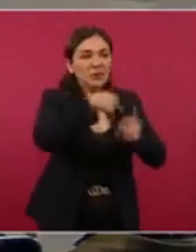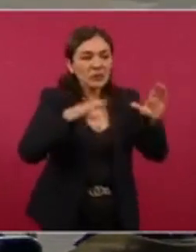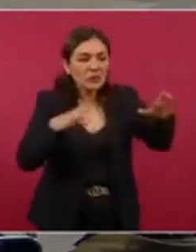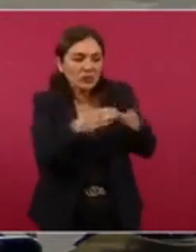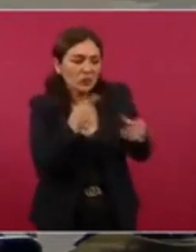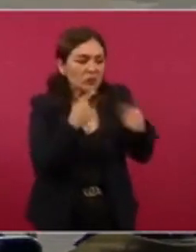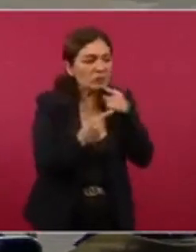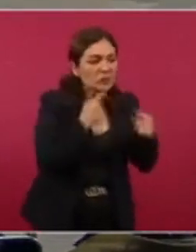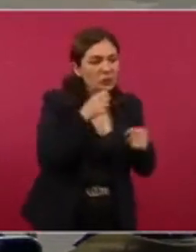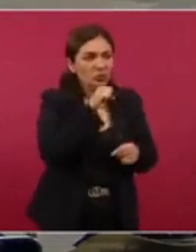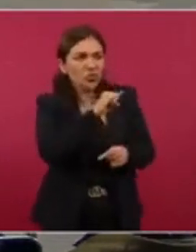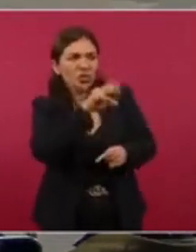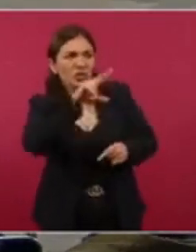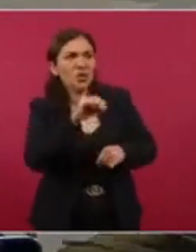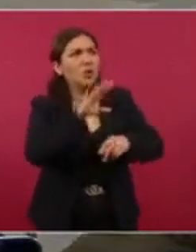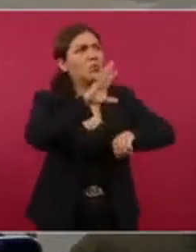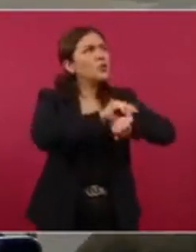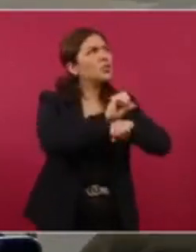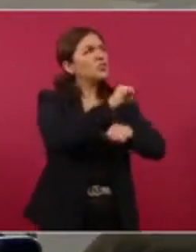autoridades